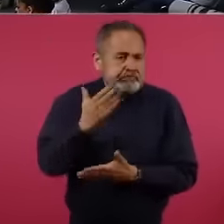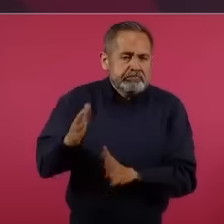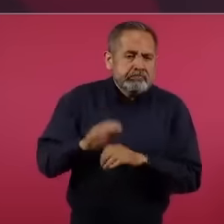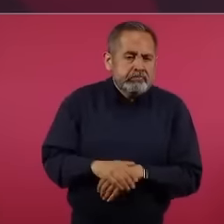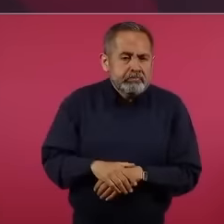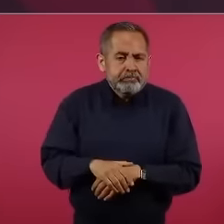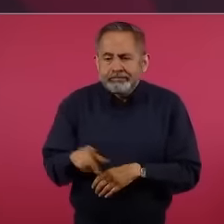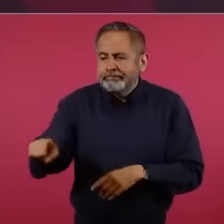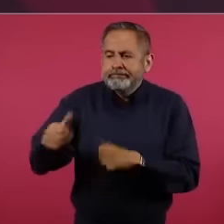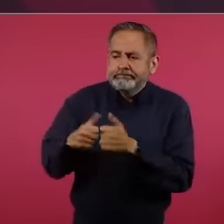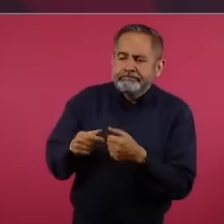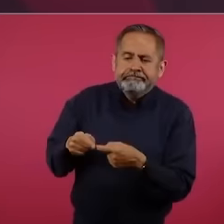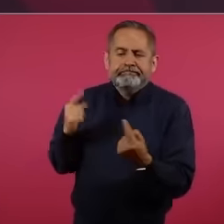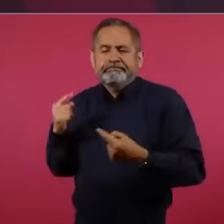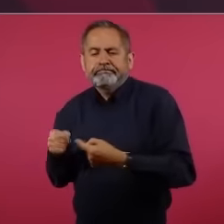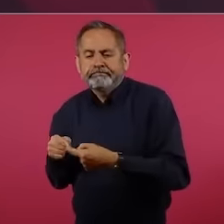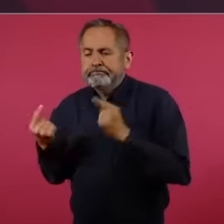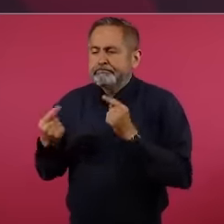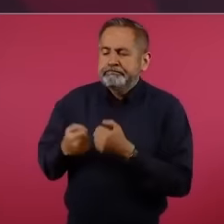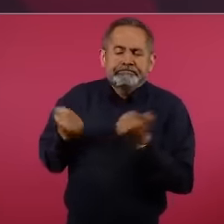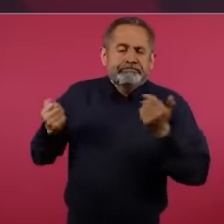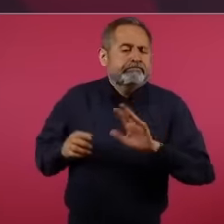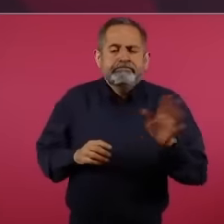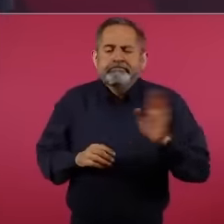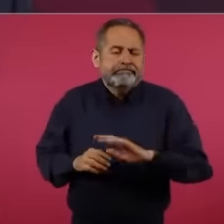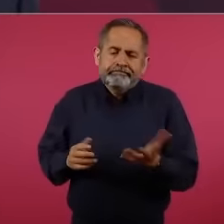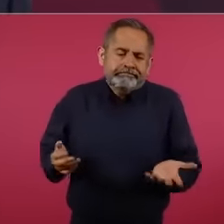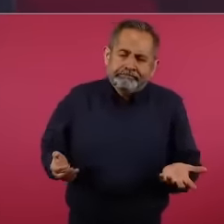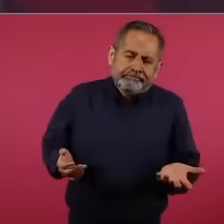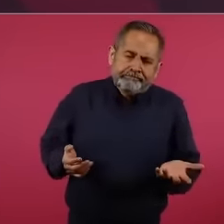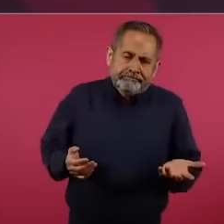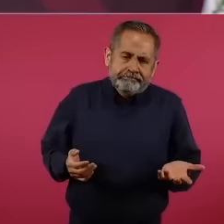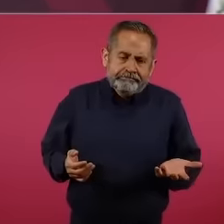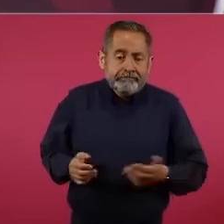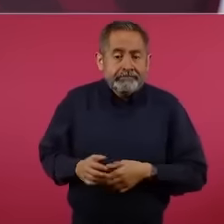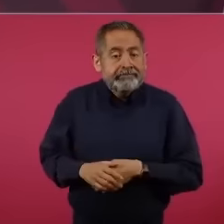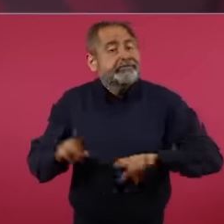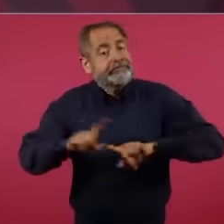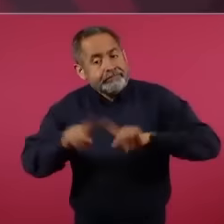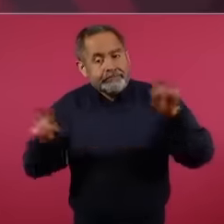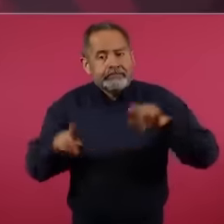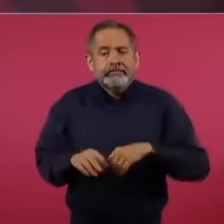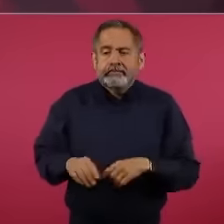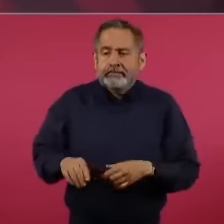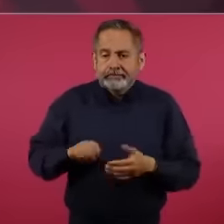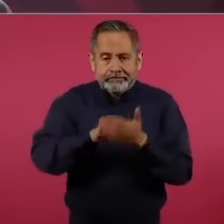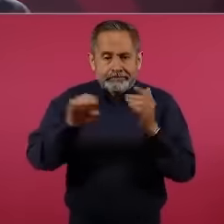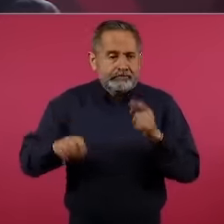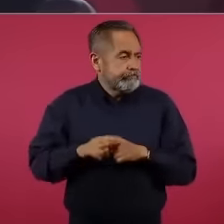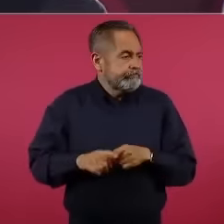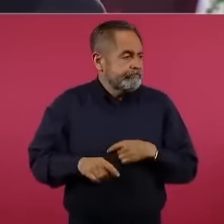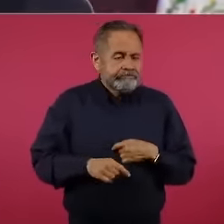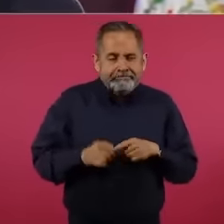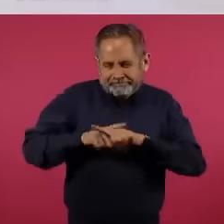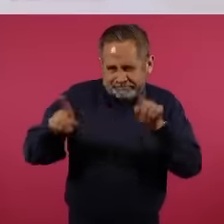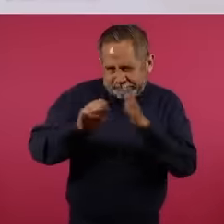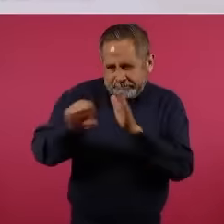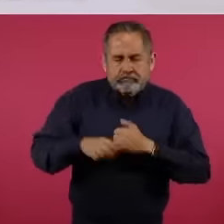hay rupturas. Entonces, en cambio, si hay imposición,